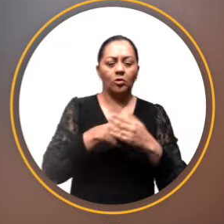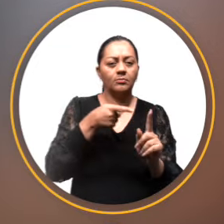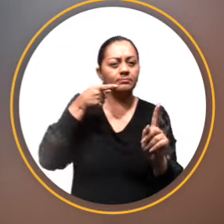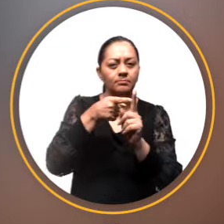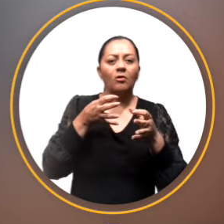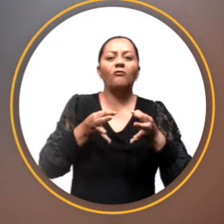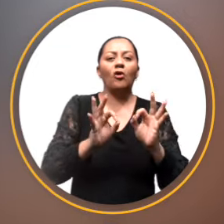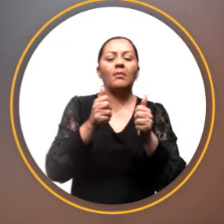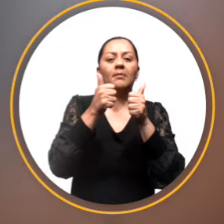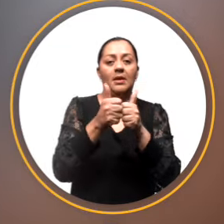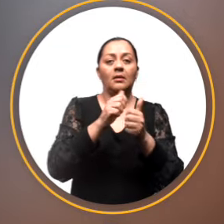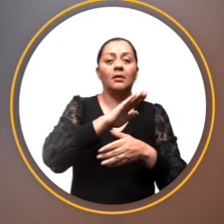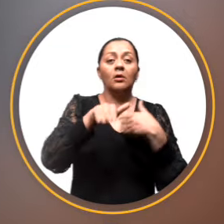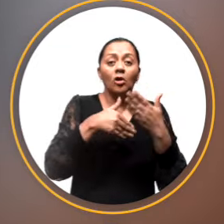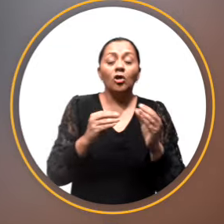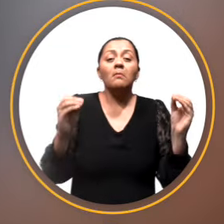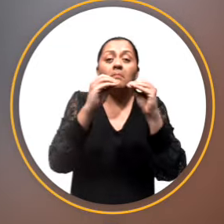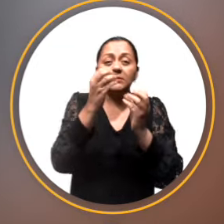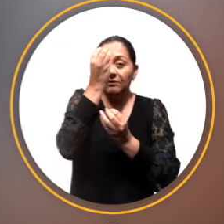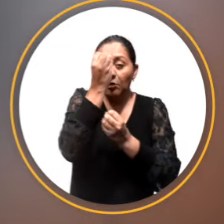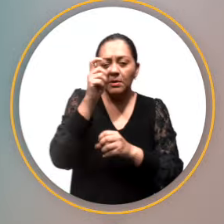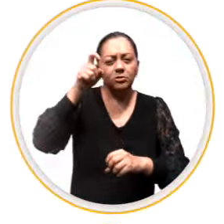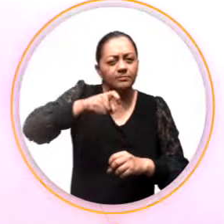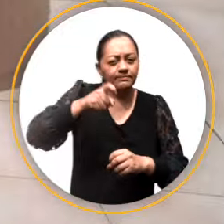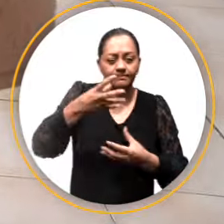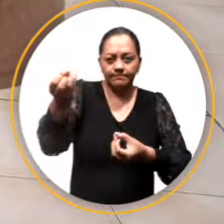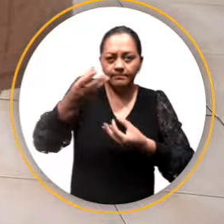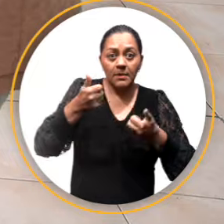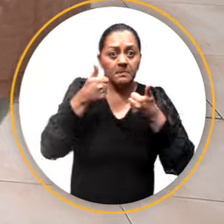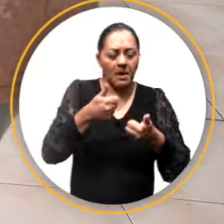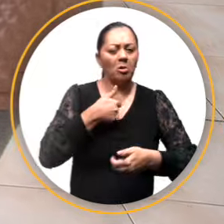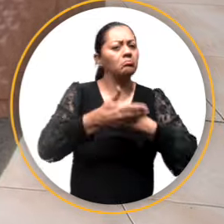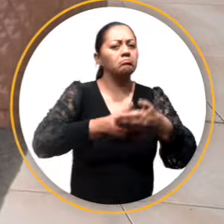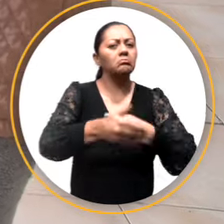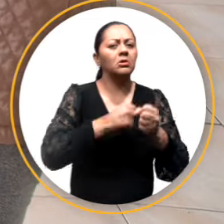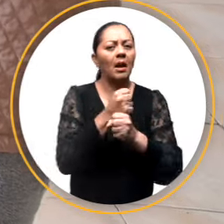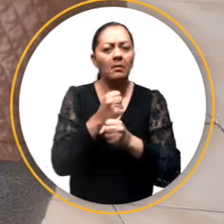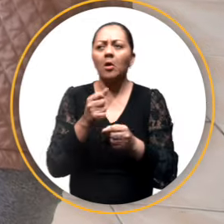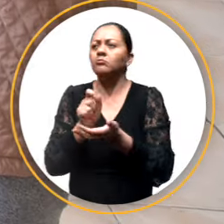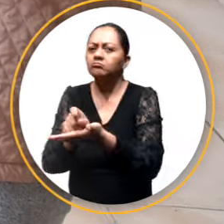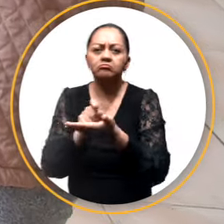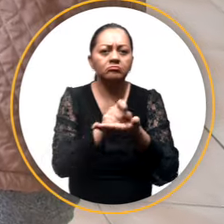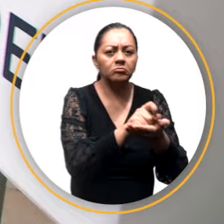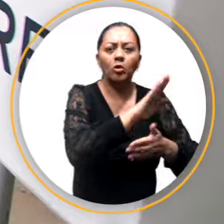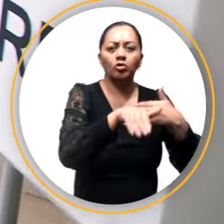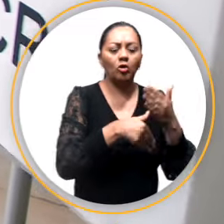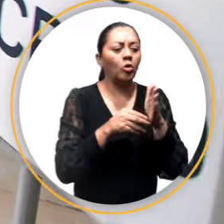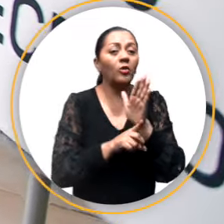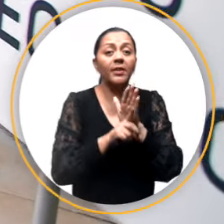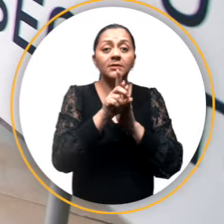cabo de la mejor manera. Tuvimos toda la información necesaria y tuvimos toda la atención posible